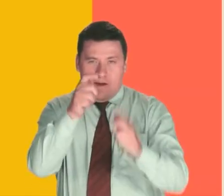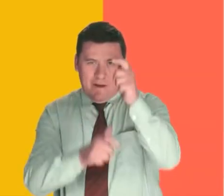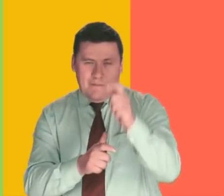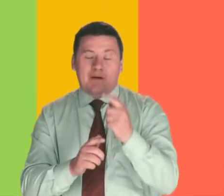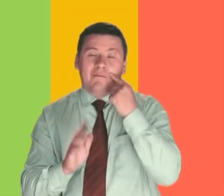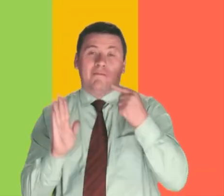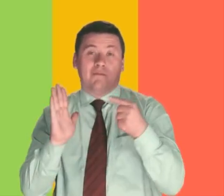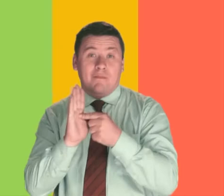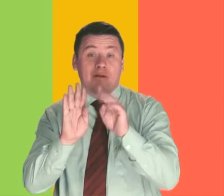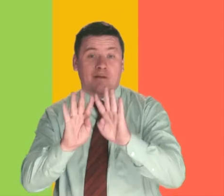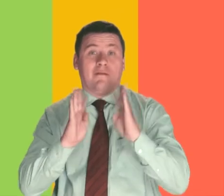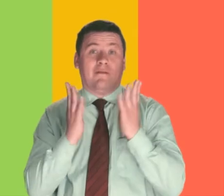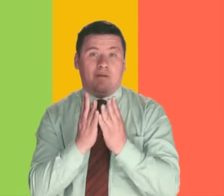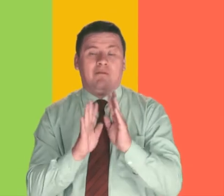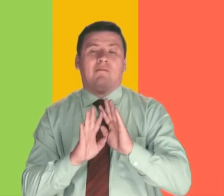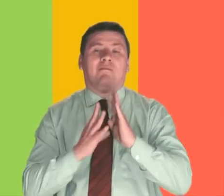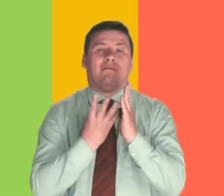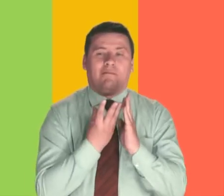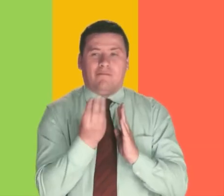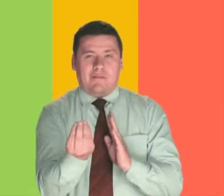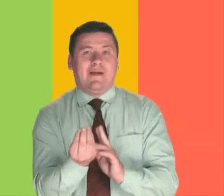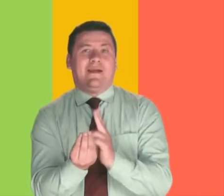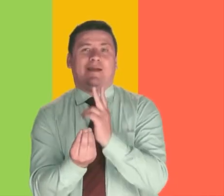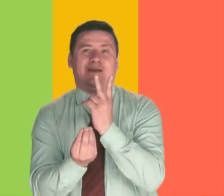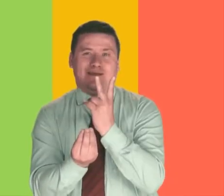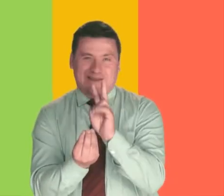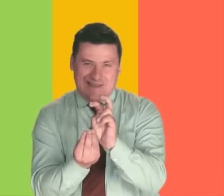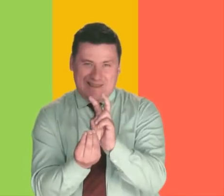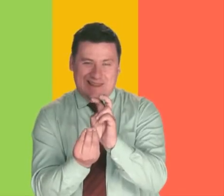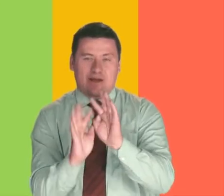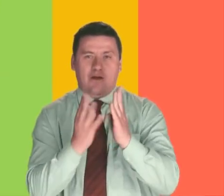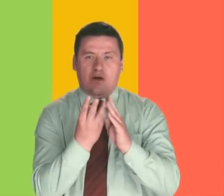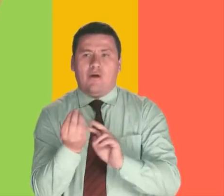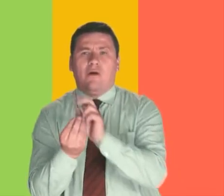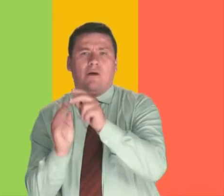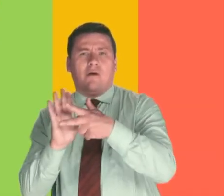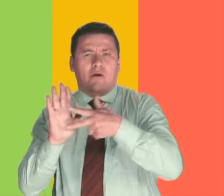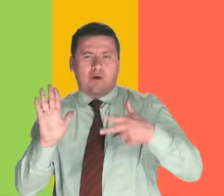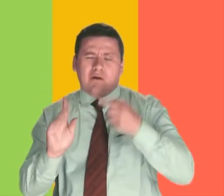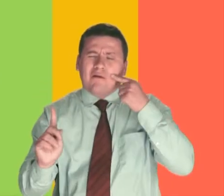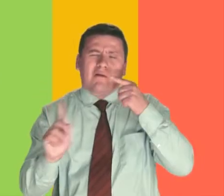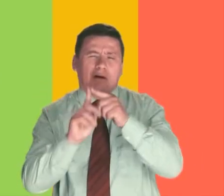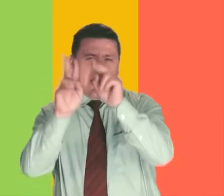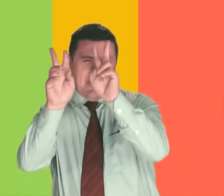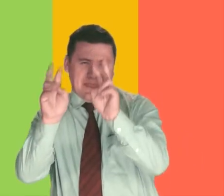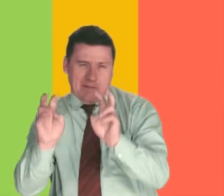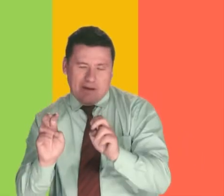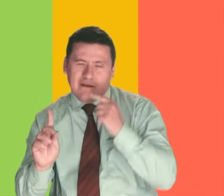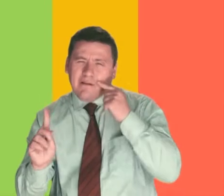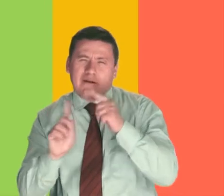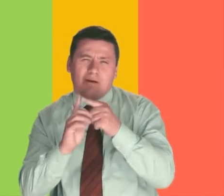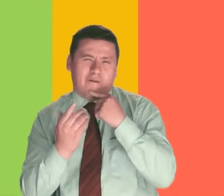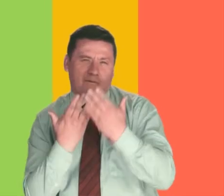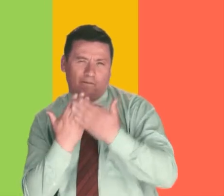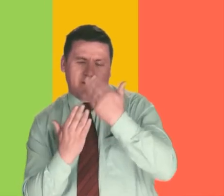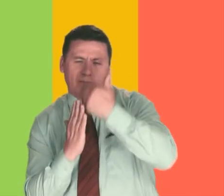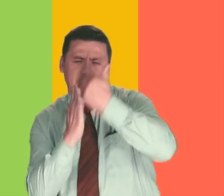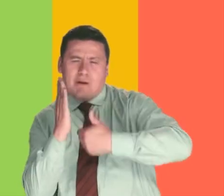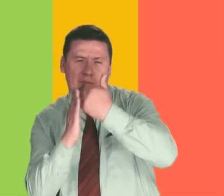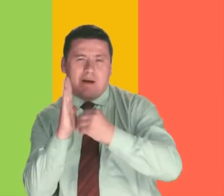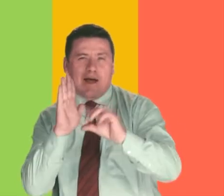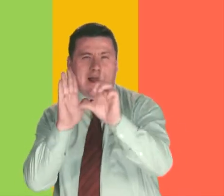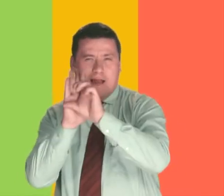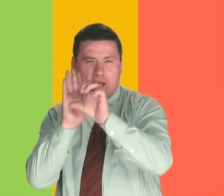A su vez, el Congreso está dividido en siete comisiones constitucionales que se especializan en temas para facilitar el trámite